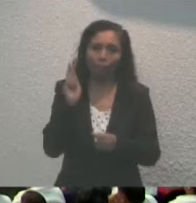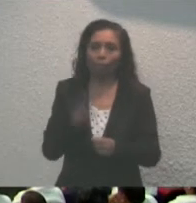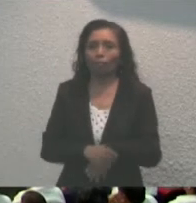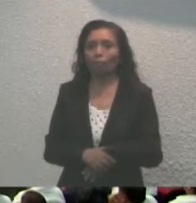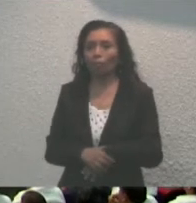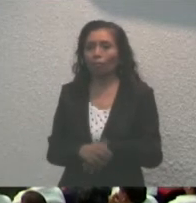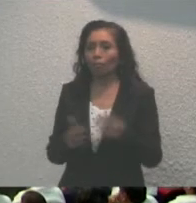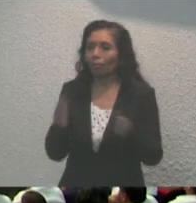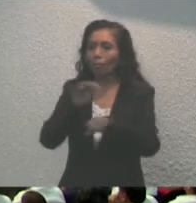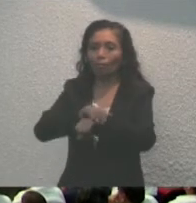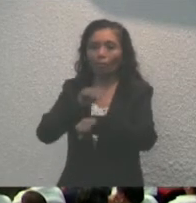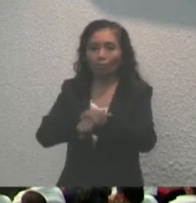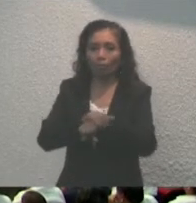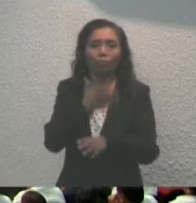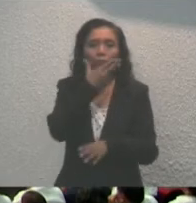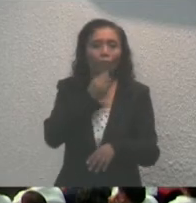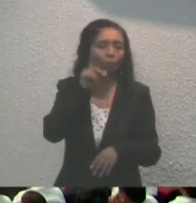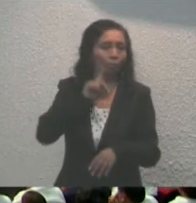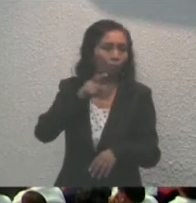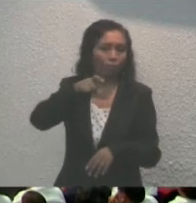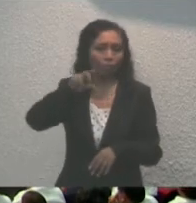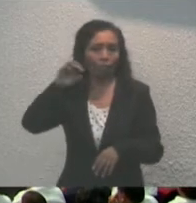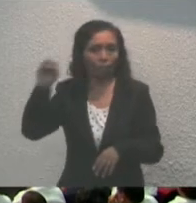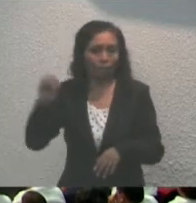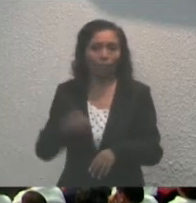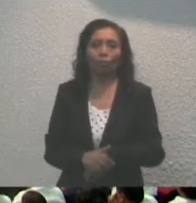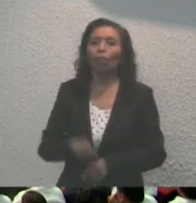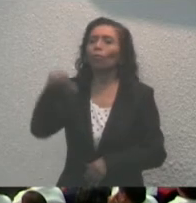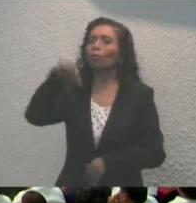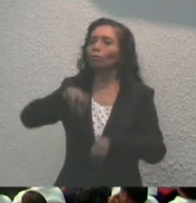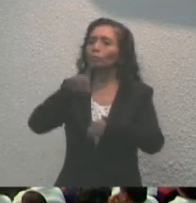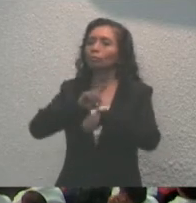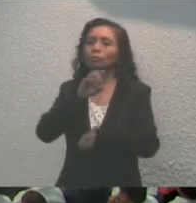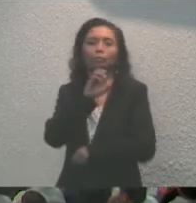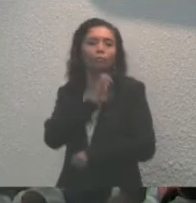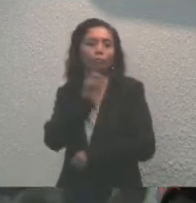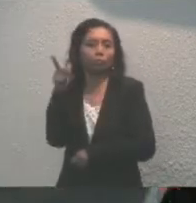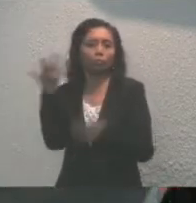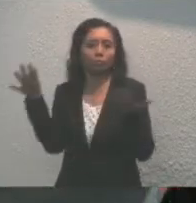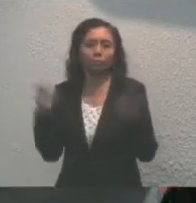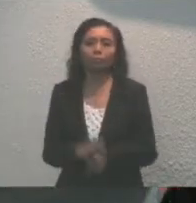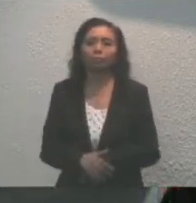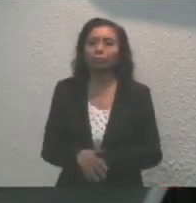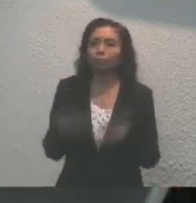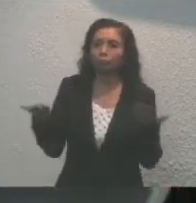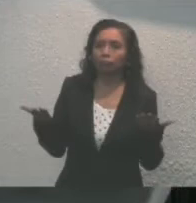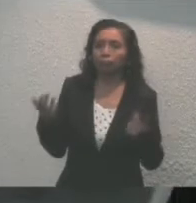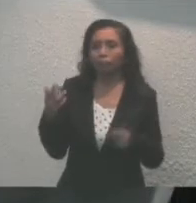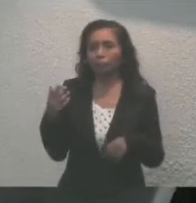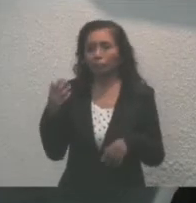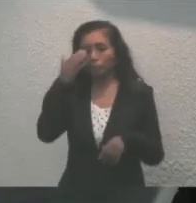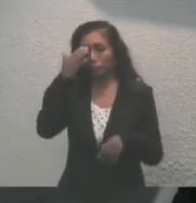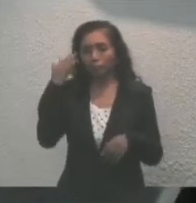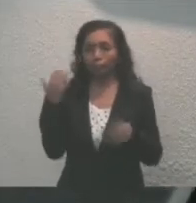amigas y amigos quintanarroenses. Hoy es un día especial, pues ponemos de